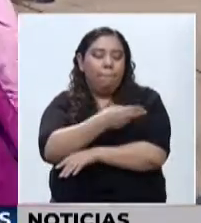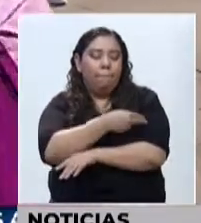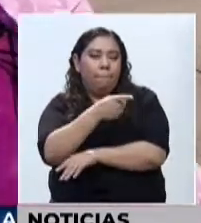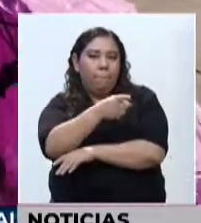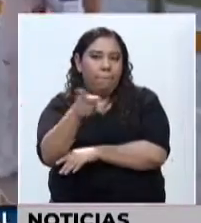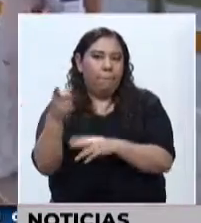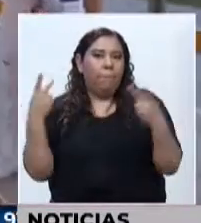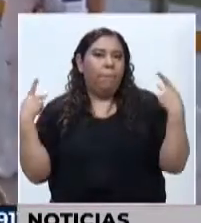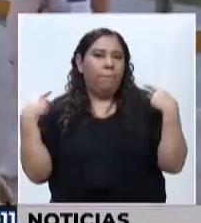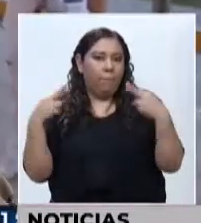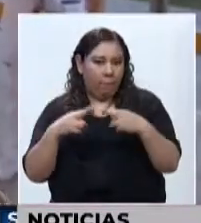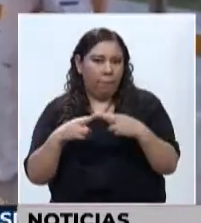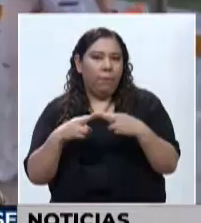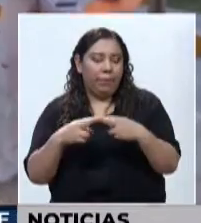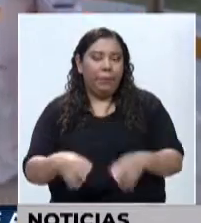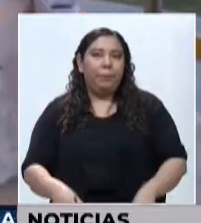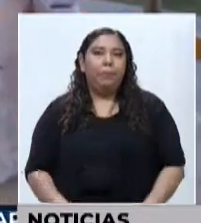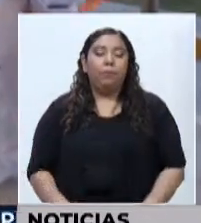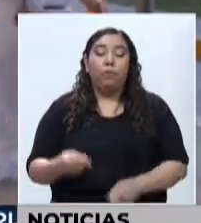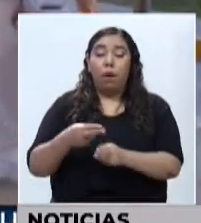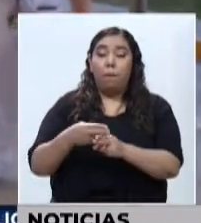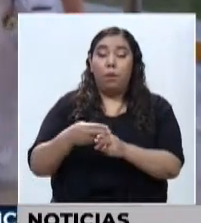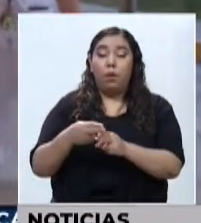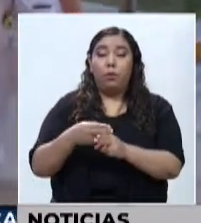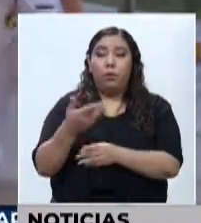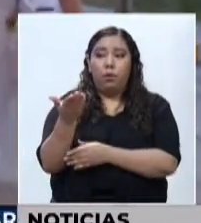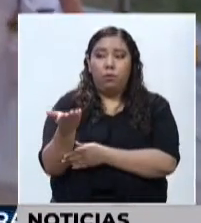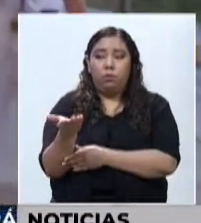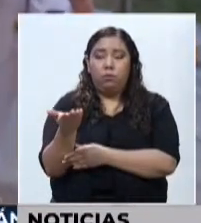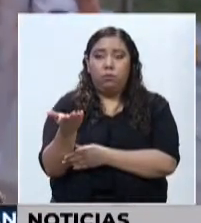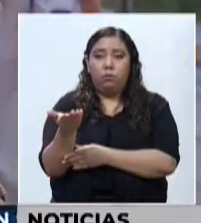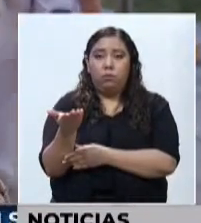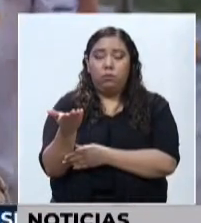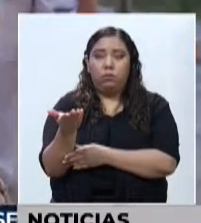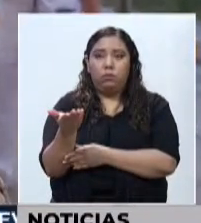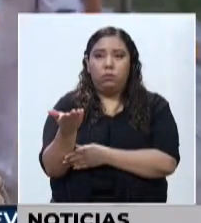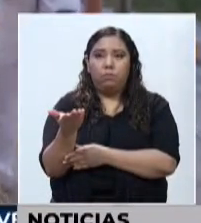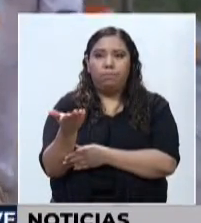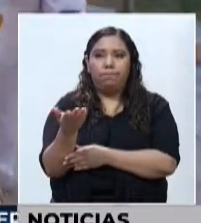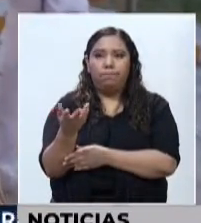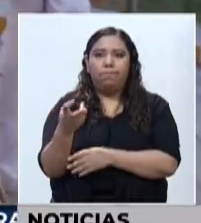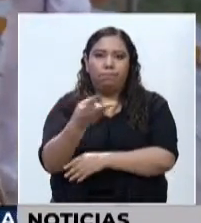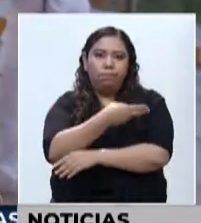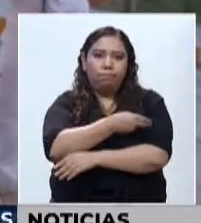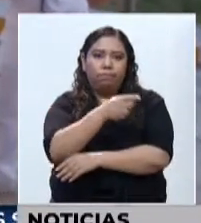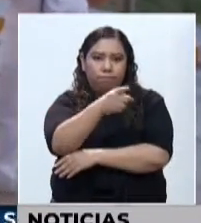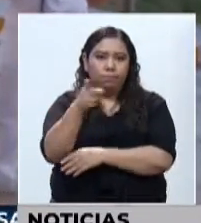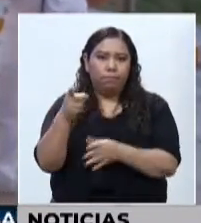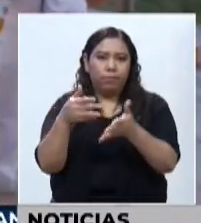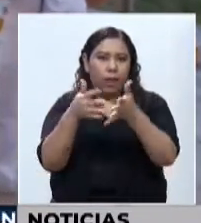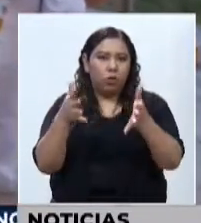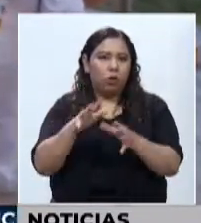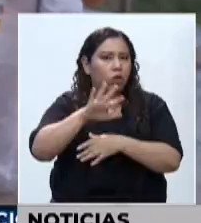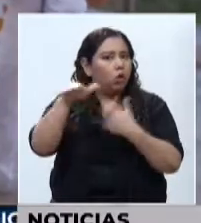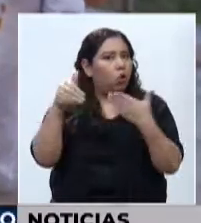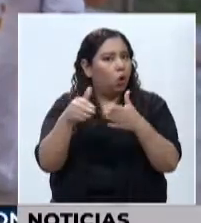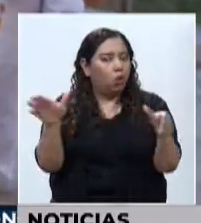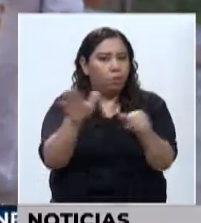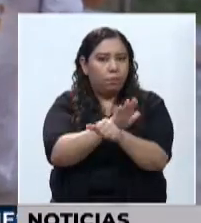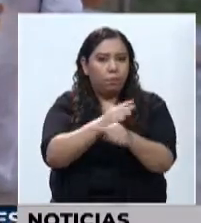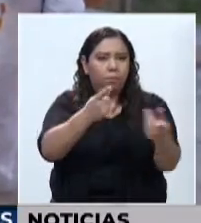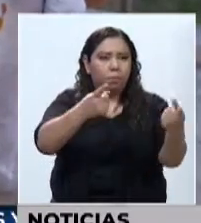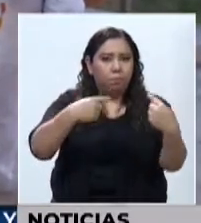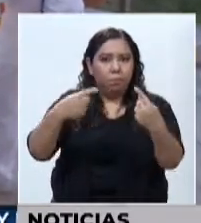COVID-19. En pocos días van a tener la oportunidad de inmunizarse el resto de los estudiantes, teniendo en cuenta que nos llegan